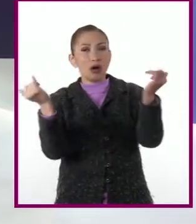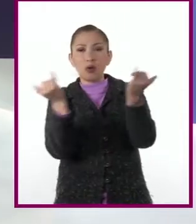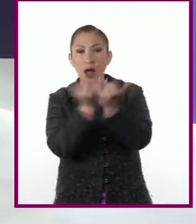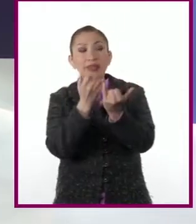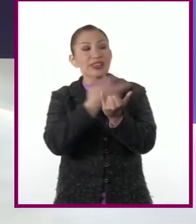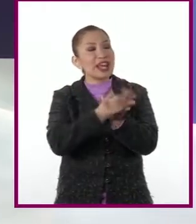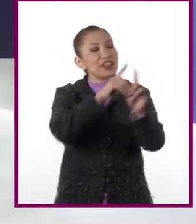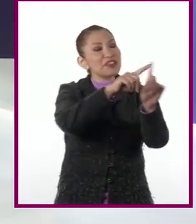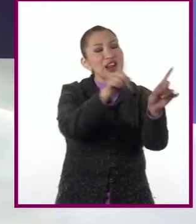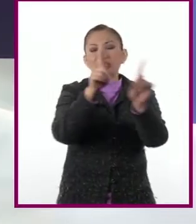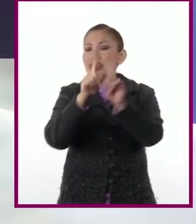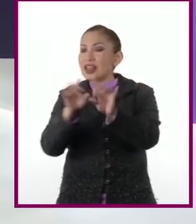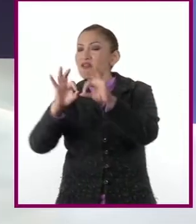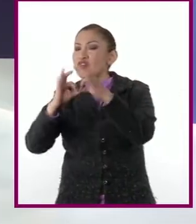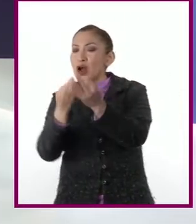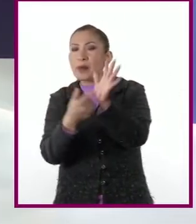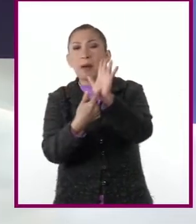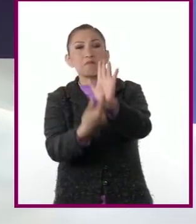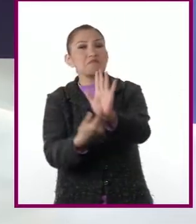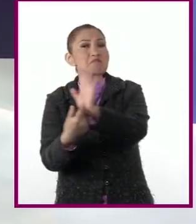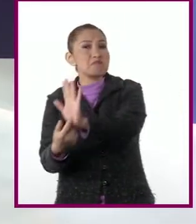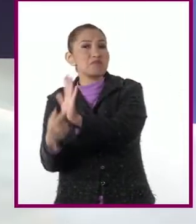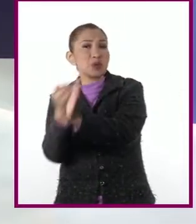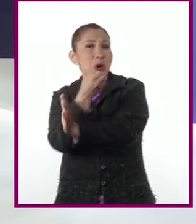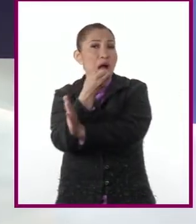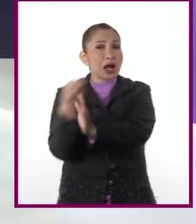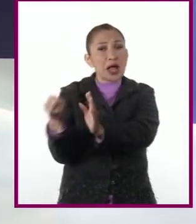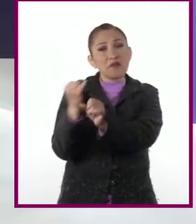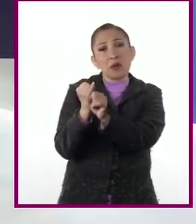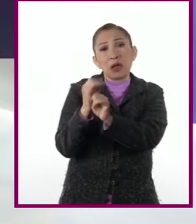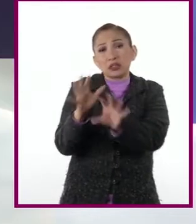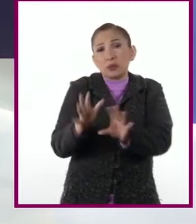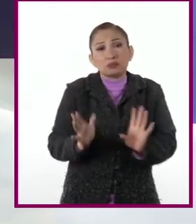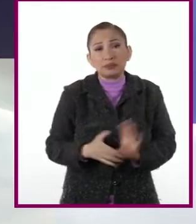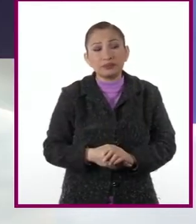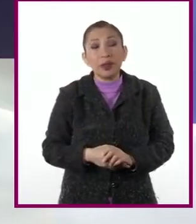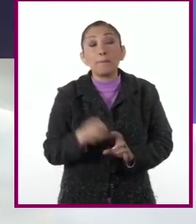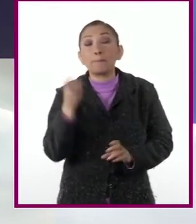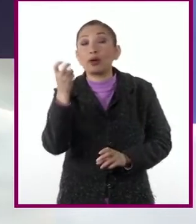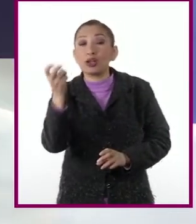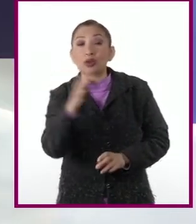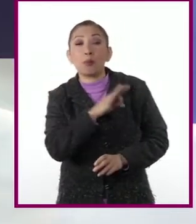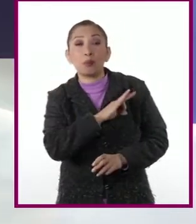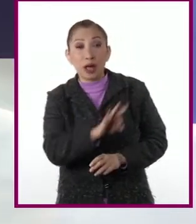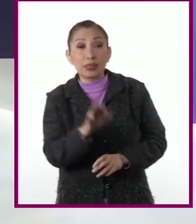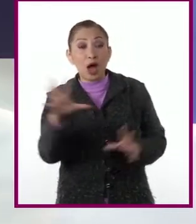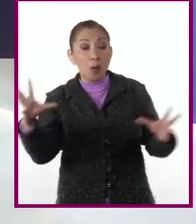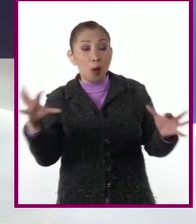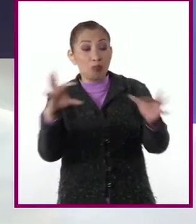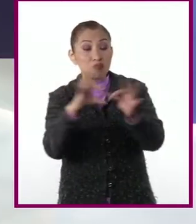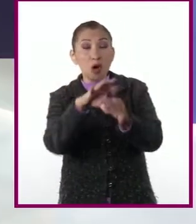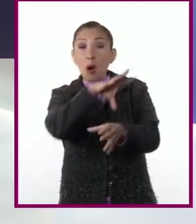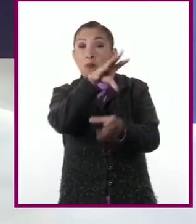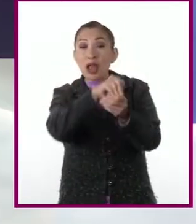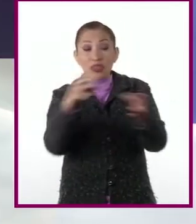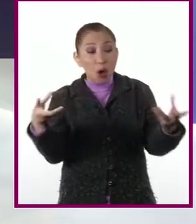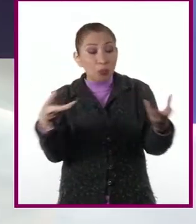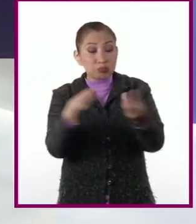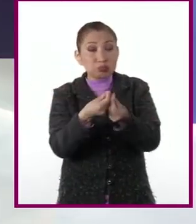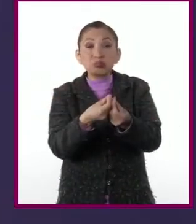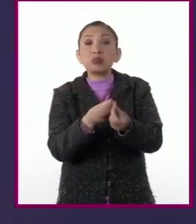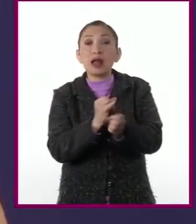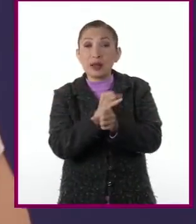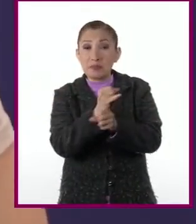que contienen distintas formas de presentar y organizar la información. Por tal, pueden ser complementarias en su